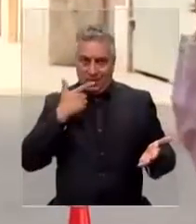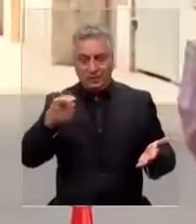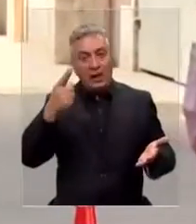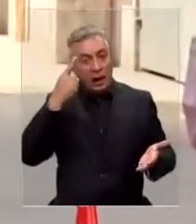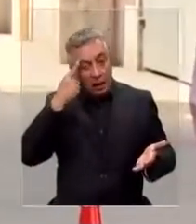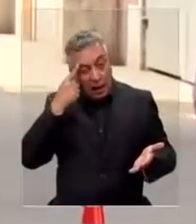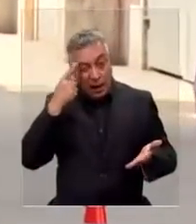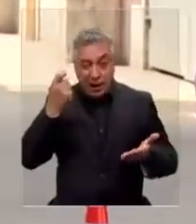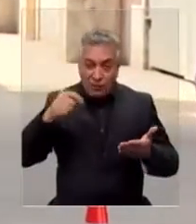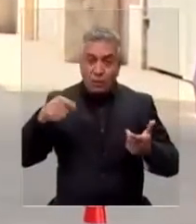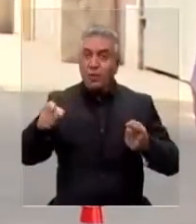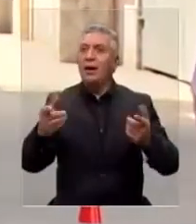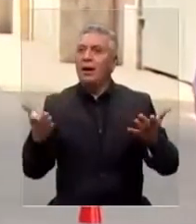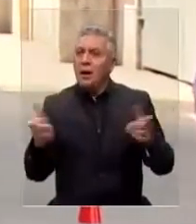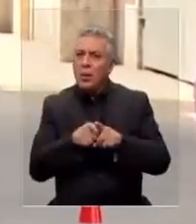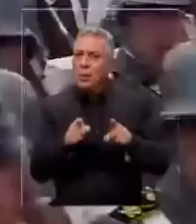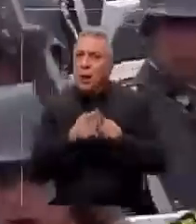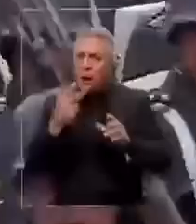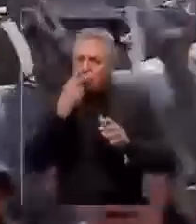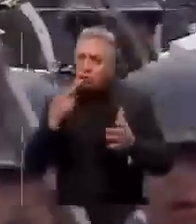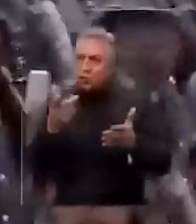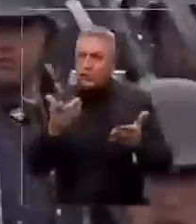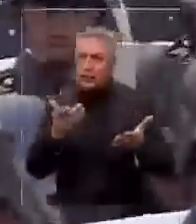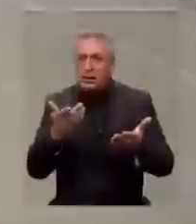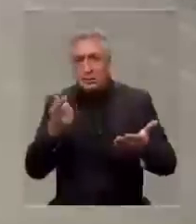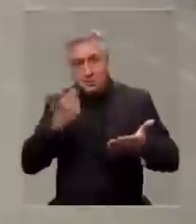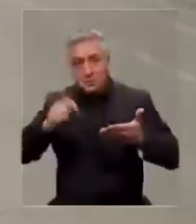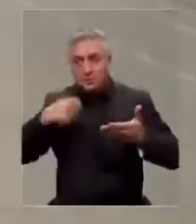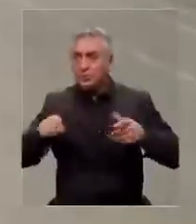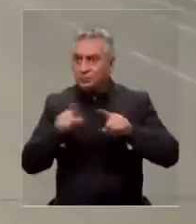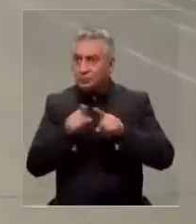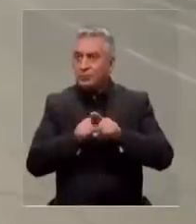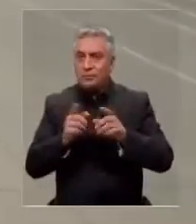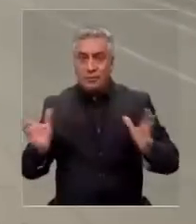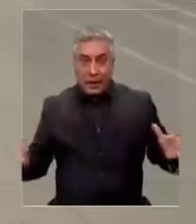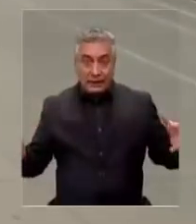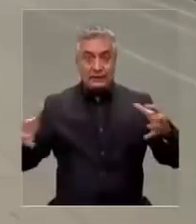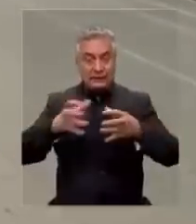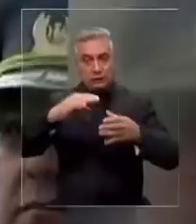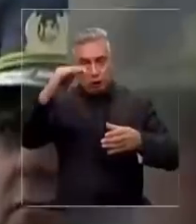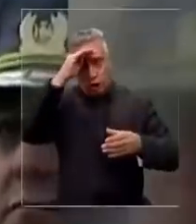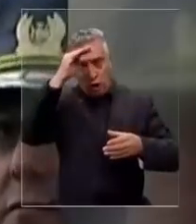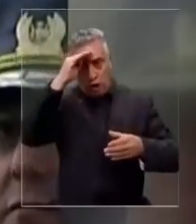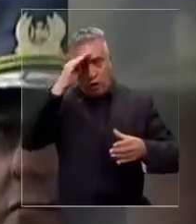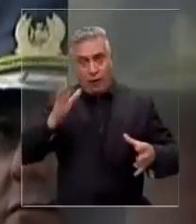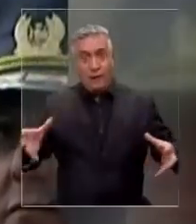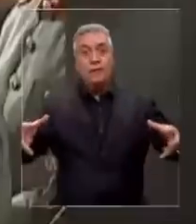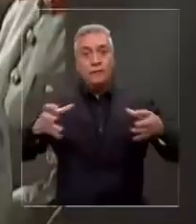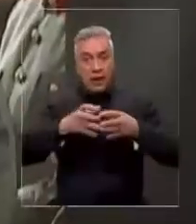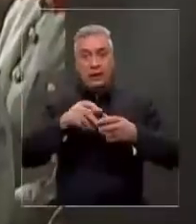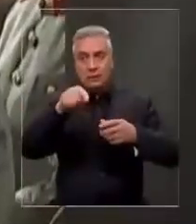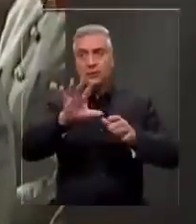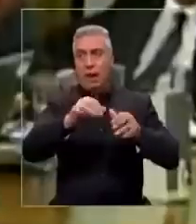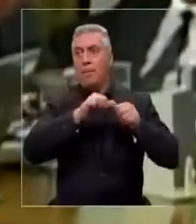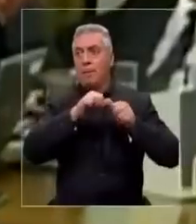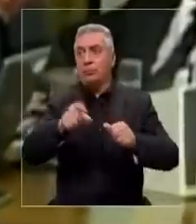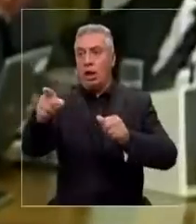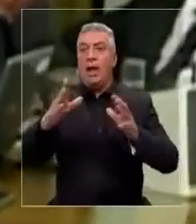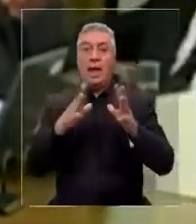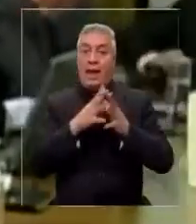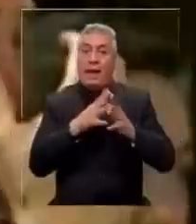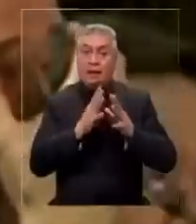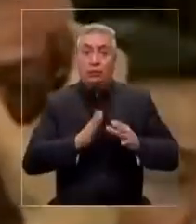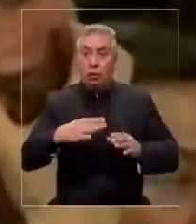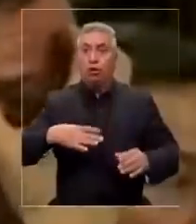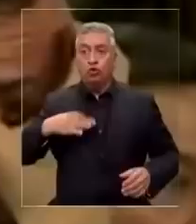evaluó que en la necesidad de rejuntar confianzas entre una institución permanente del Estado como el Ejército